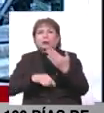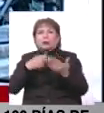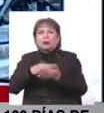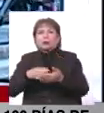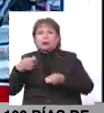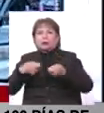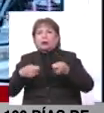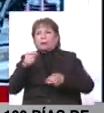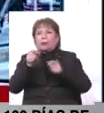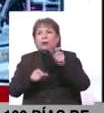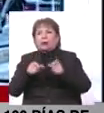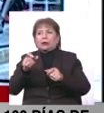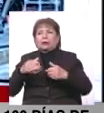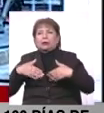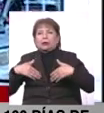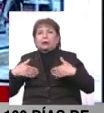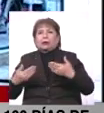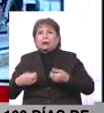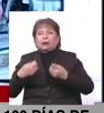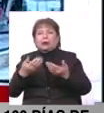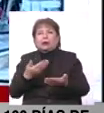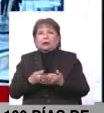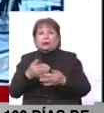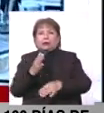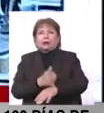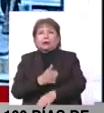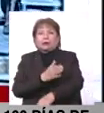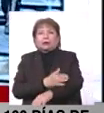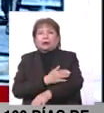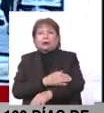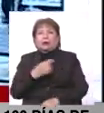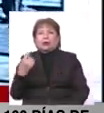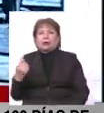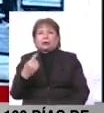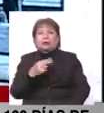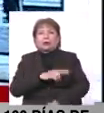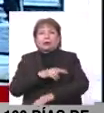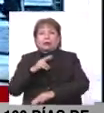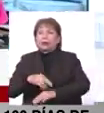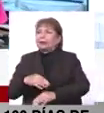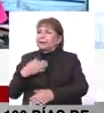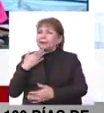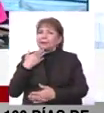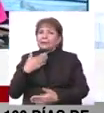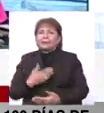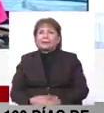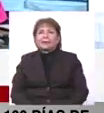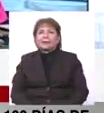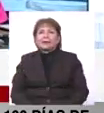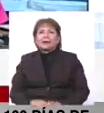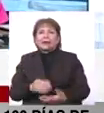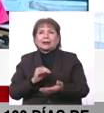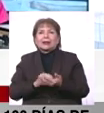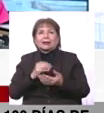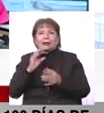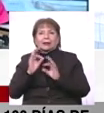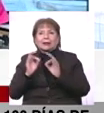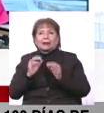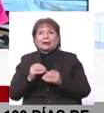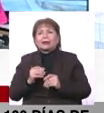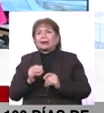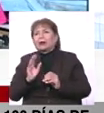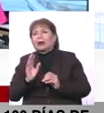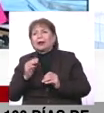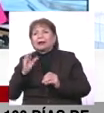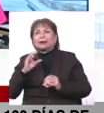pública y se pueda dar desarrollo y crecimiento en cada una de las regiones. Gracias, César. también quiero resaltar una cosa muy importante,